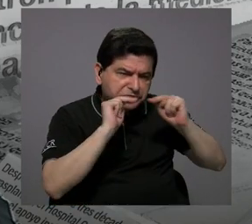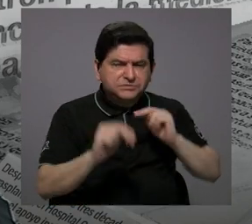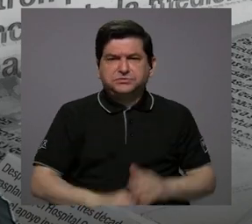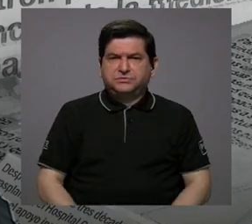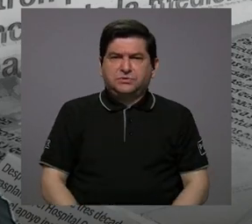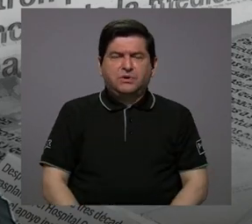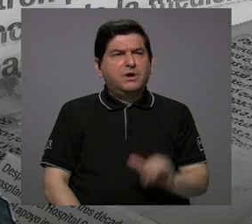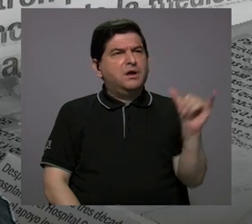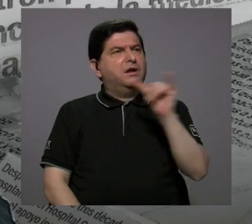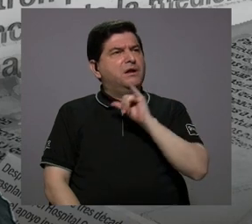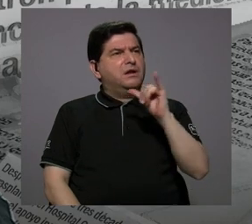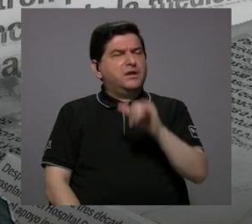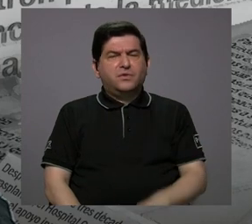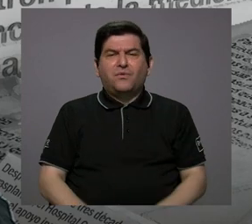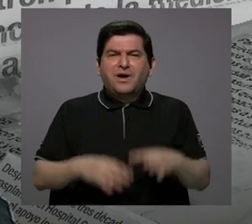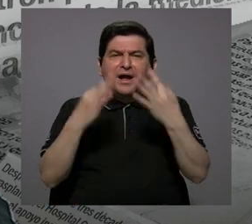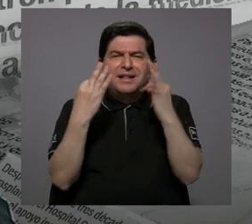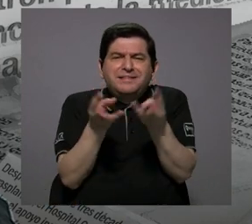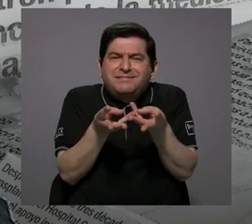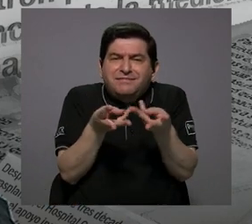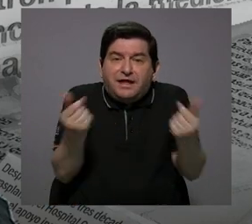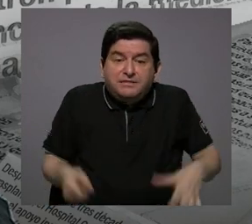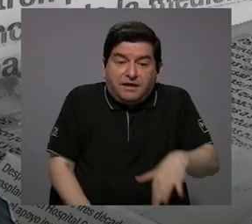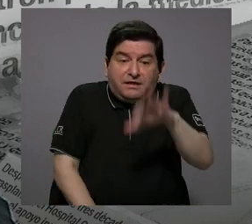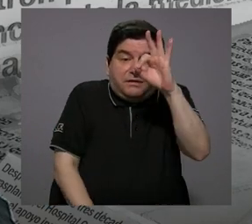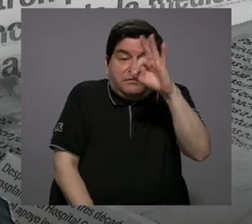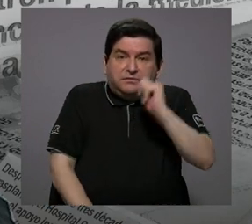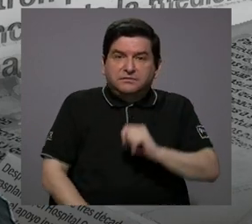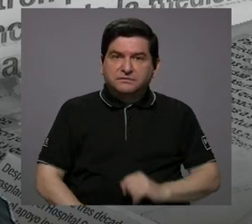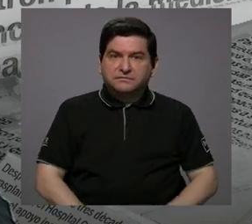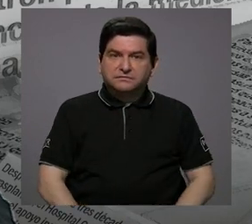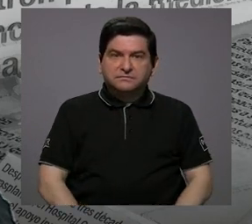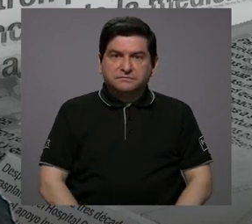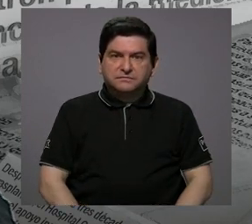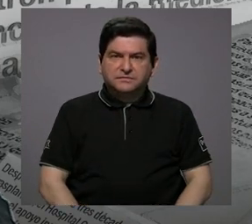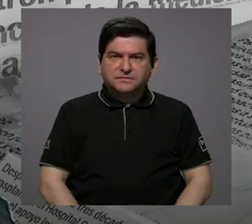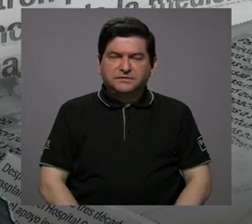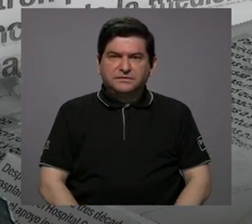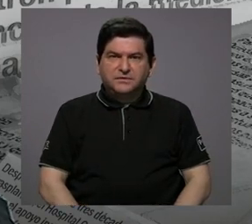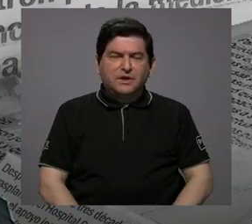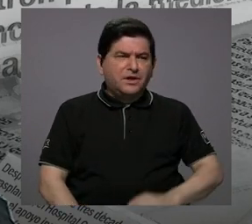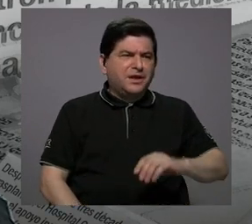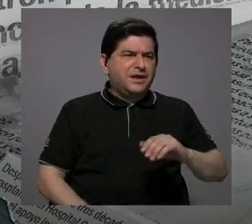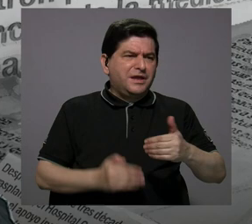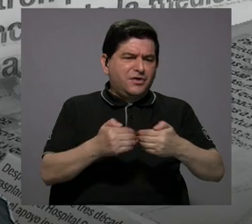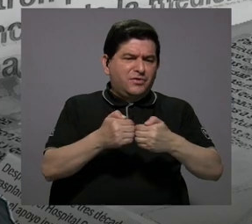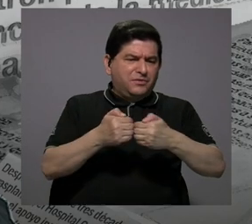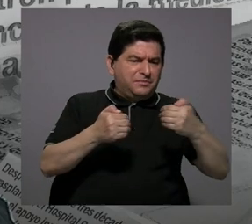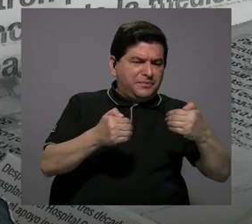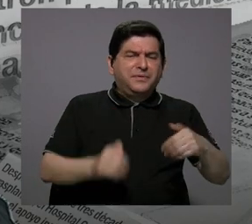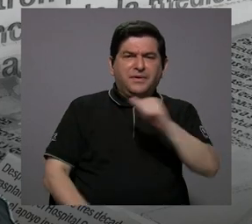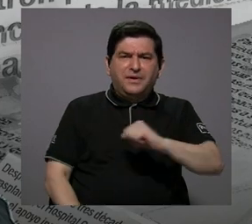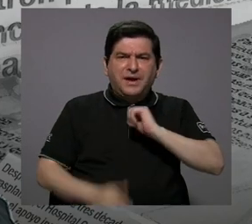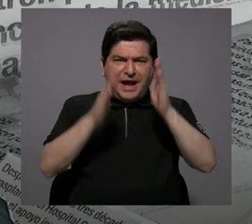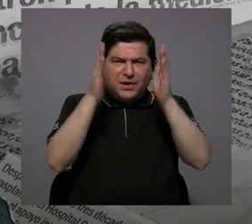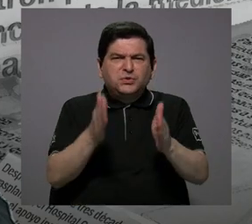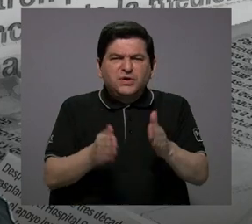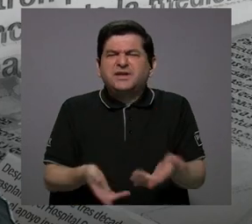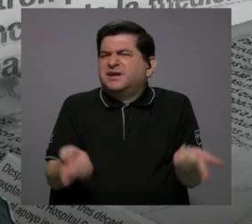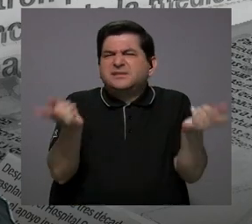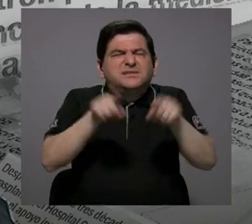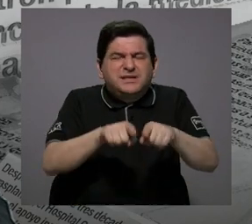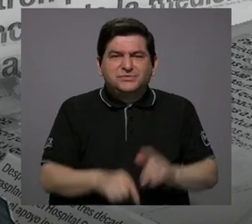para buscar soluciones, ¿qué pasa con el resto de las autoridades como son